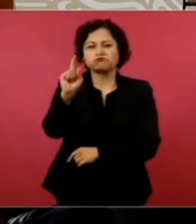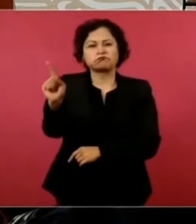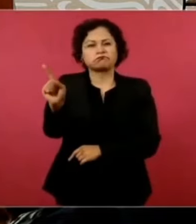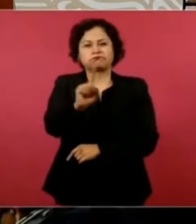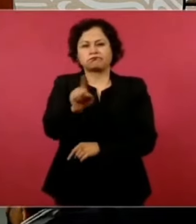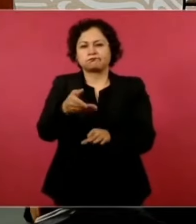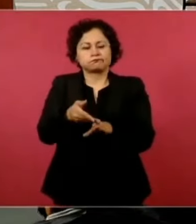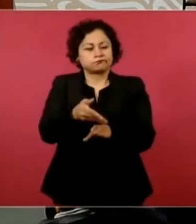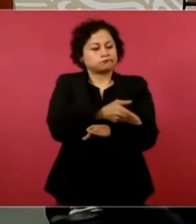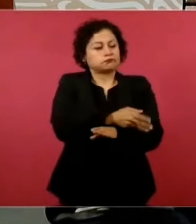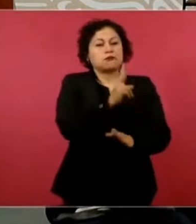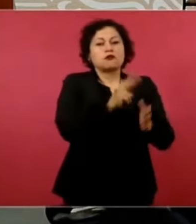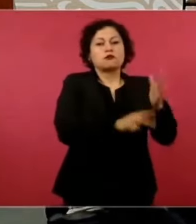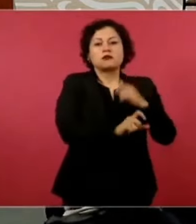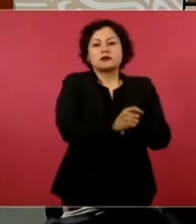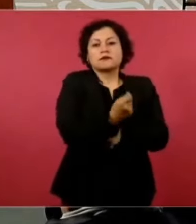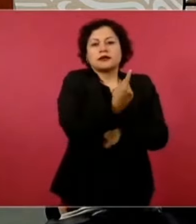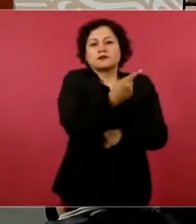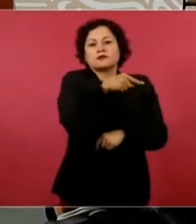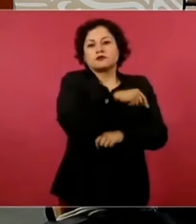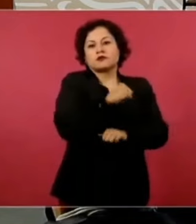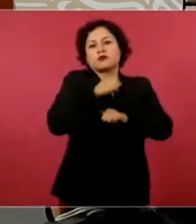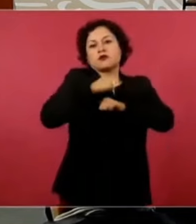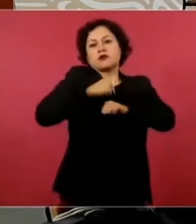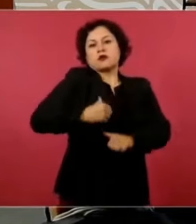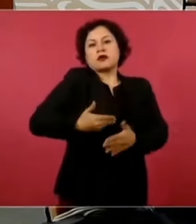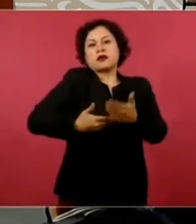Fiscalía General de la República.